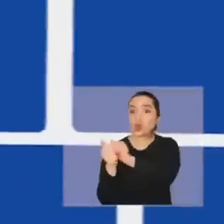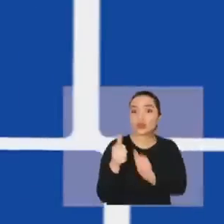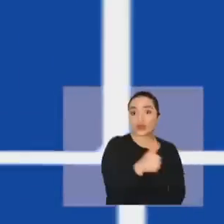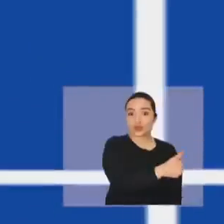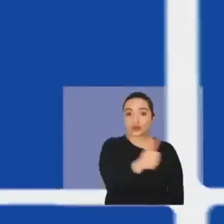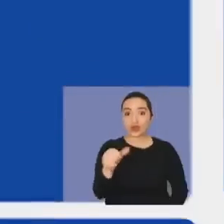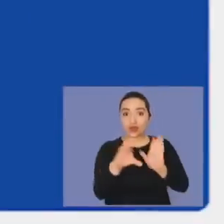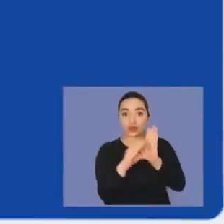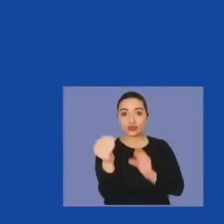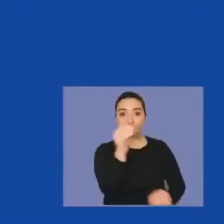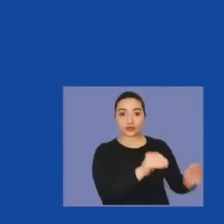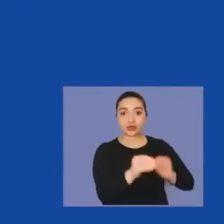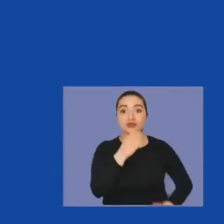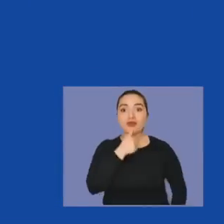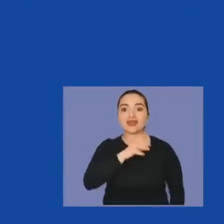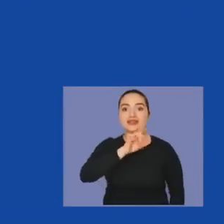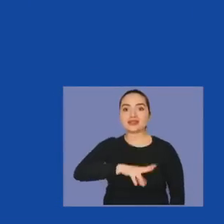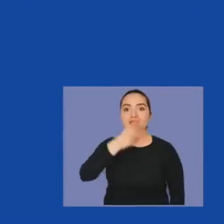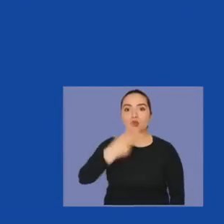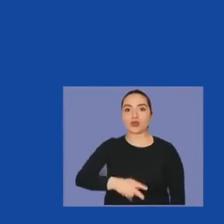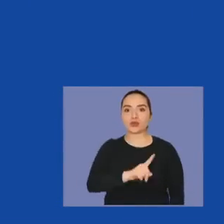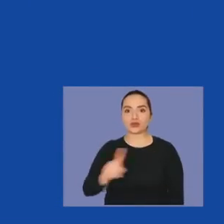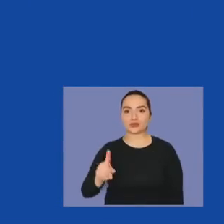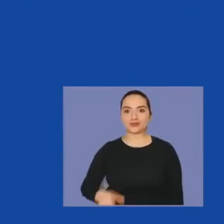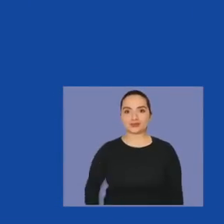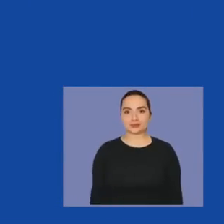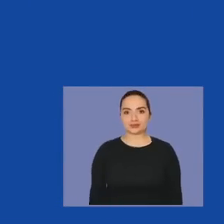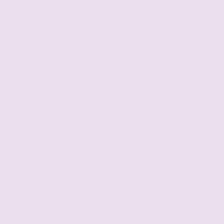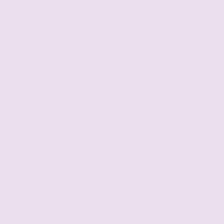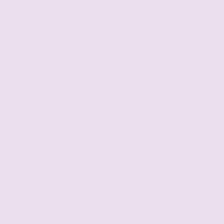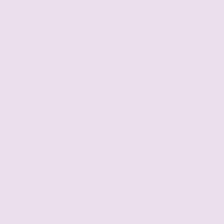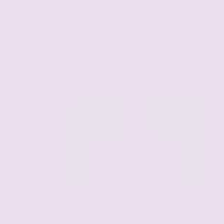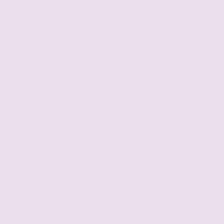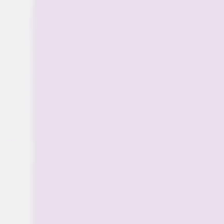Si no es de todos. Si no es con todos. No es de Chile.